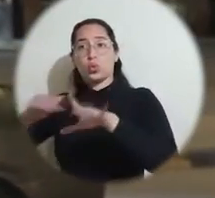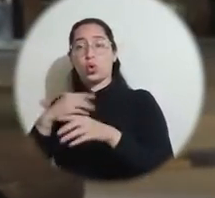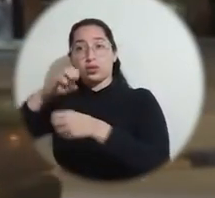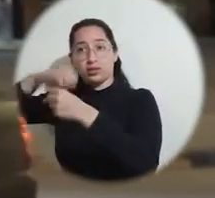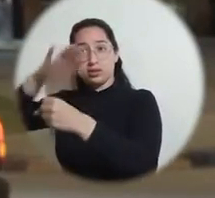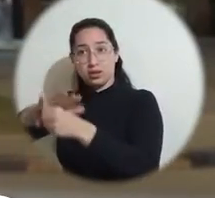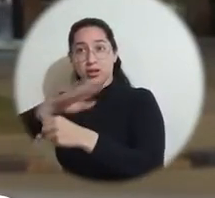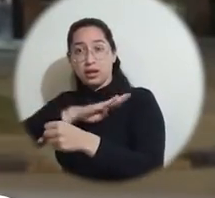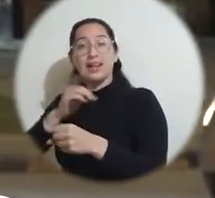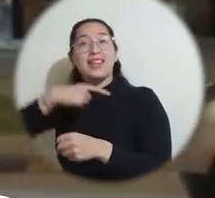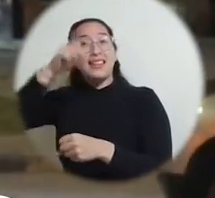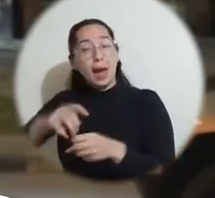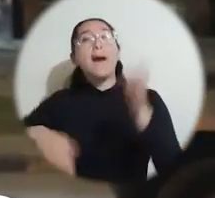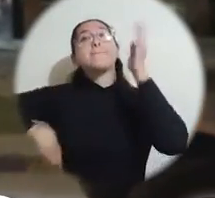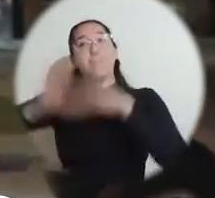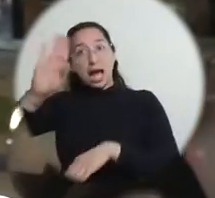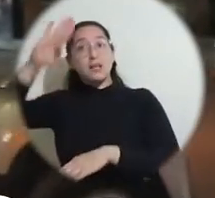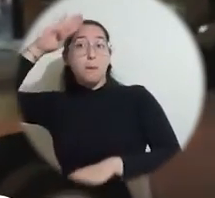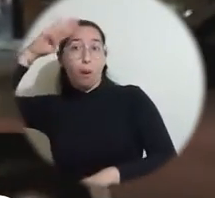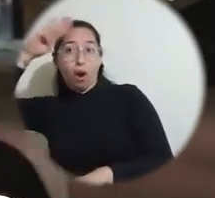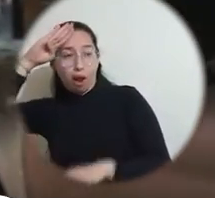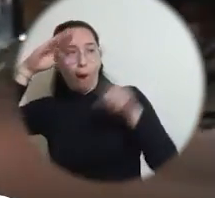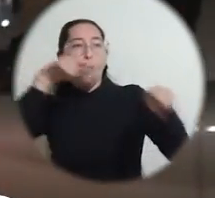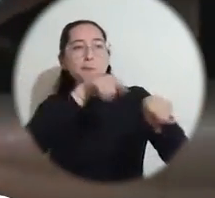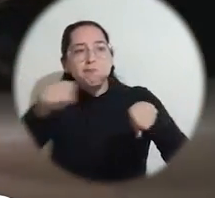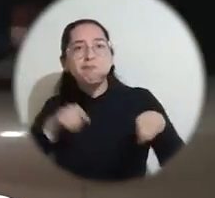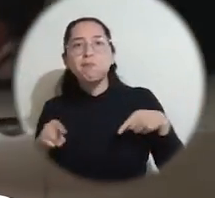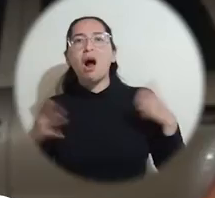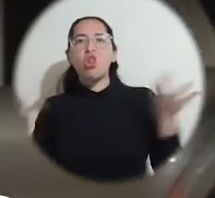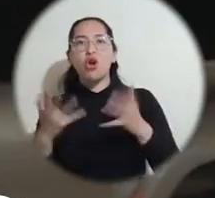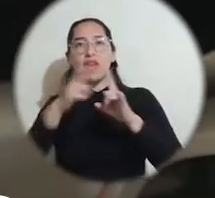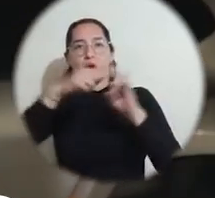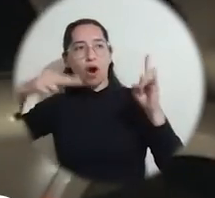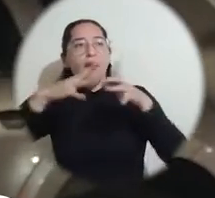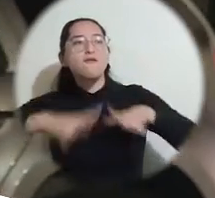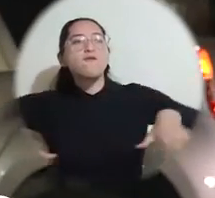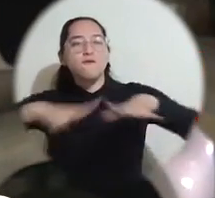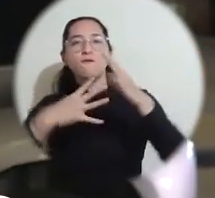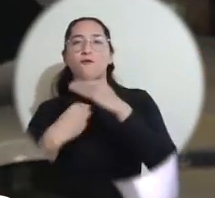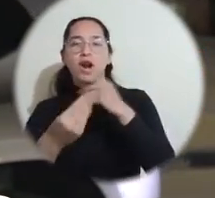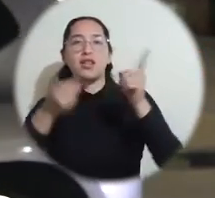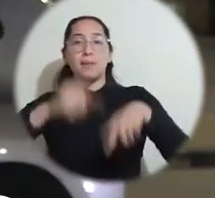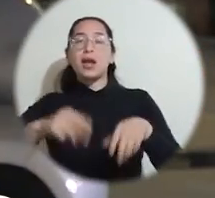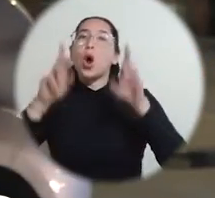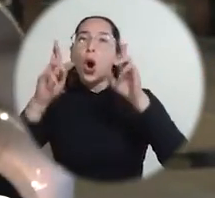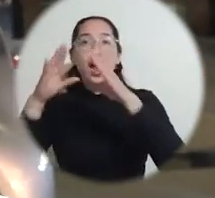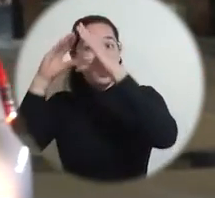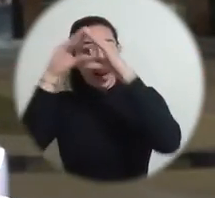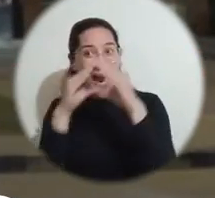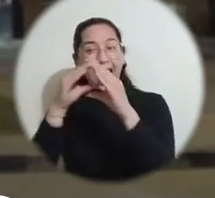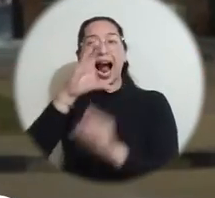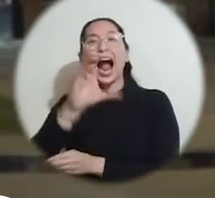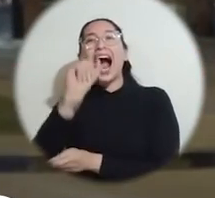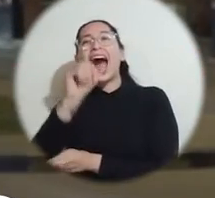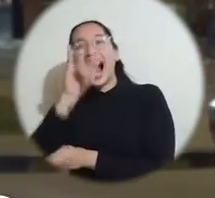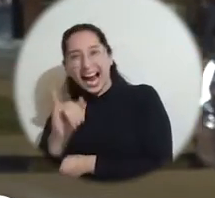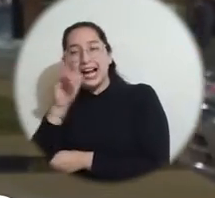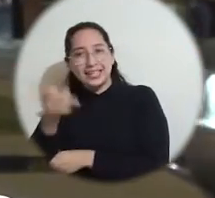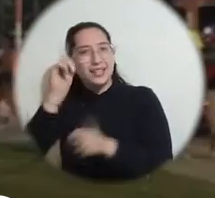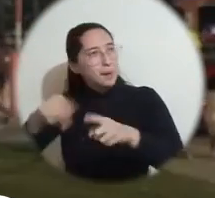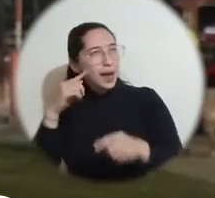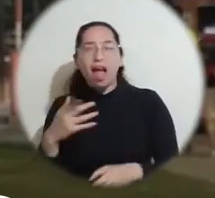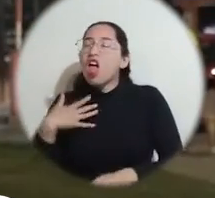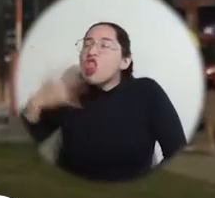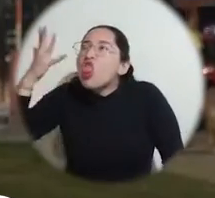seguro no es la estrategia definitiva de la administración distrital. Necesitamos más inteligencia policiva en las calles, en fuera de la